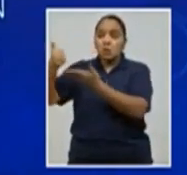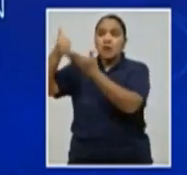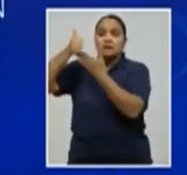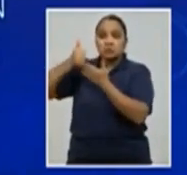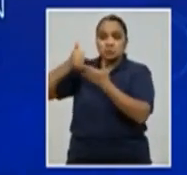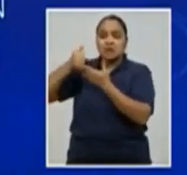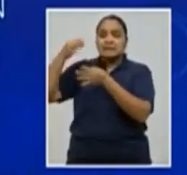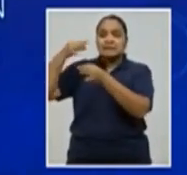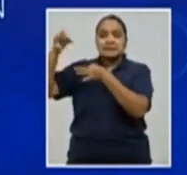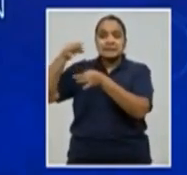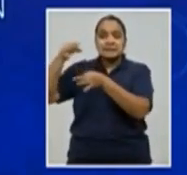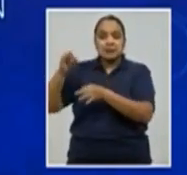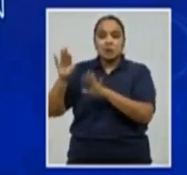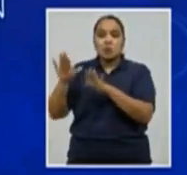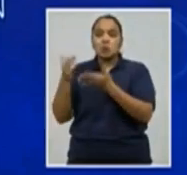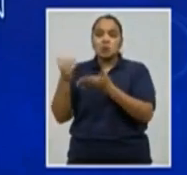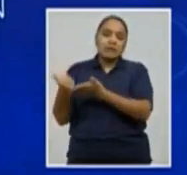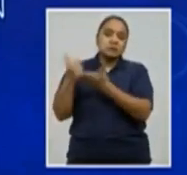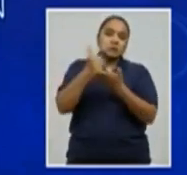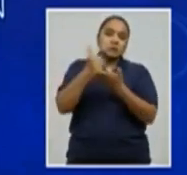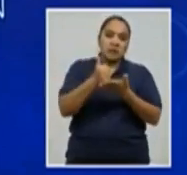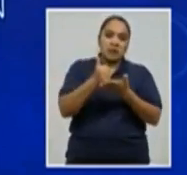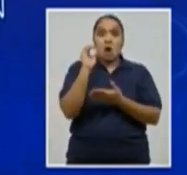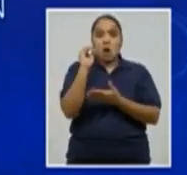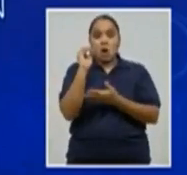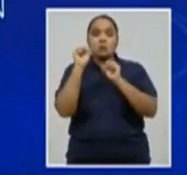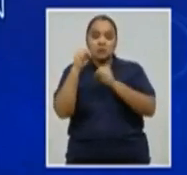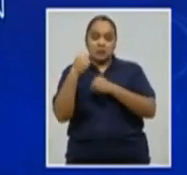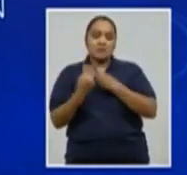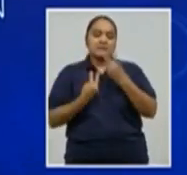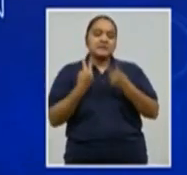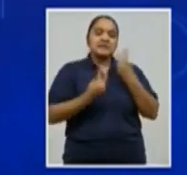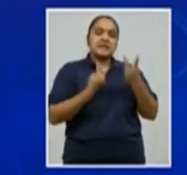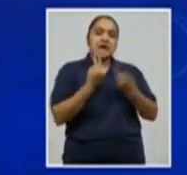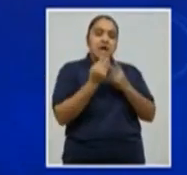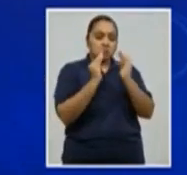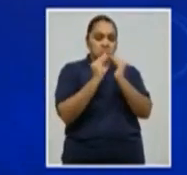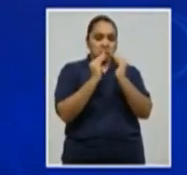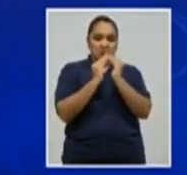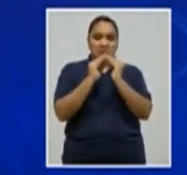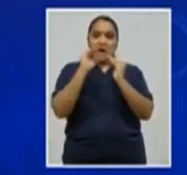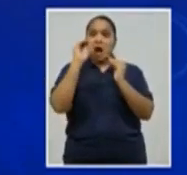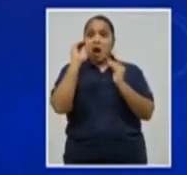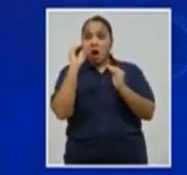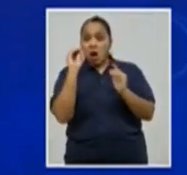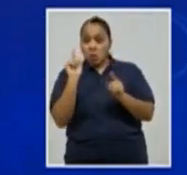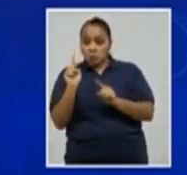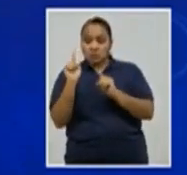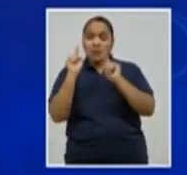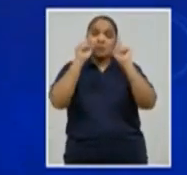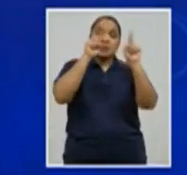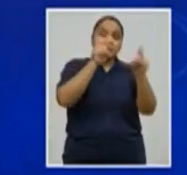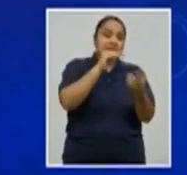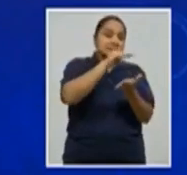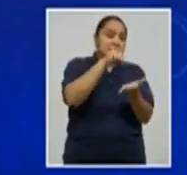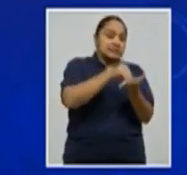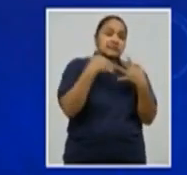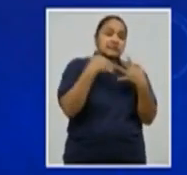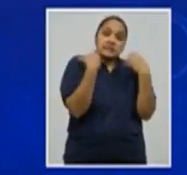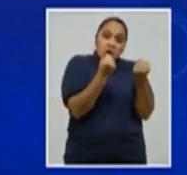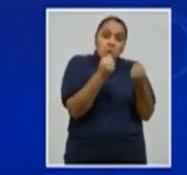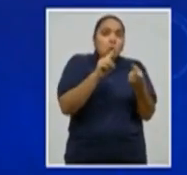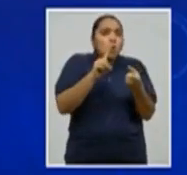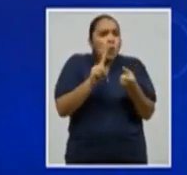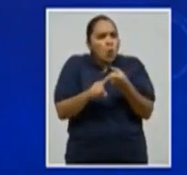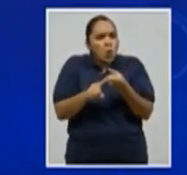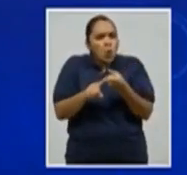va a orientar sobre qué hacer. Además, también puede visitar la unidad de salud más cercana. Pero también le recordamos que puede